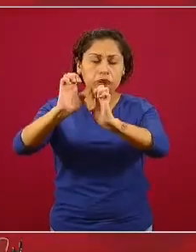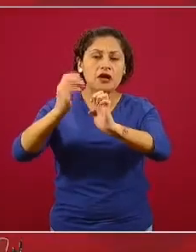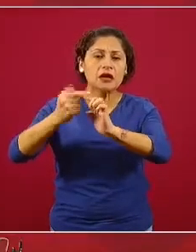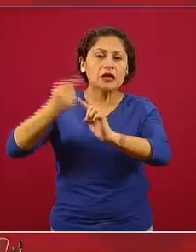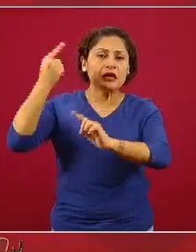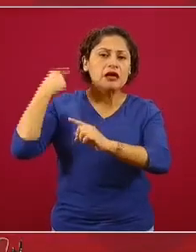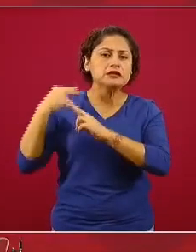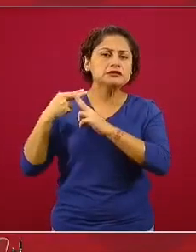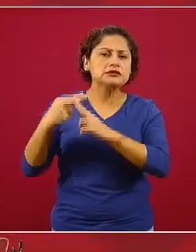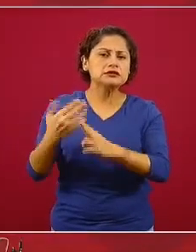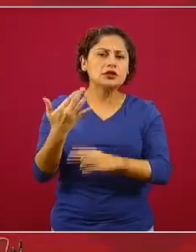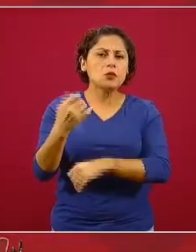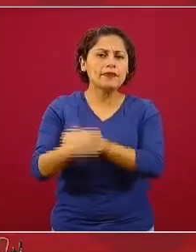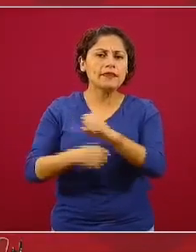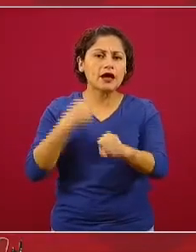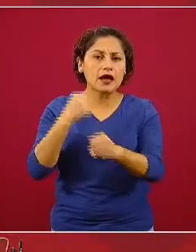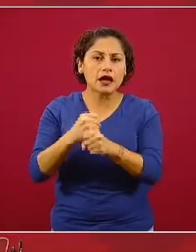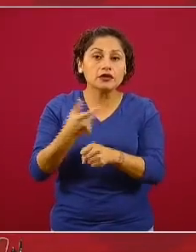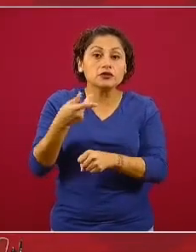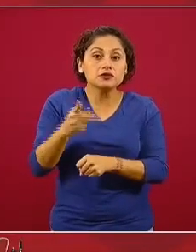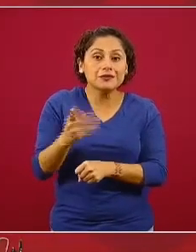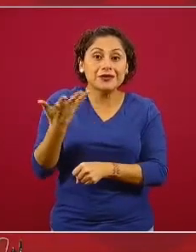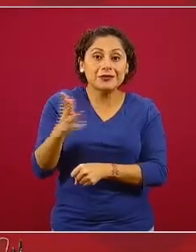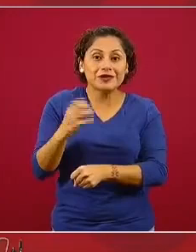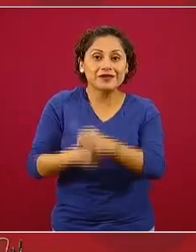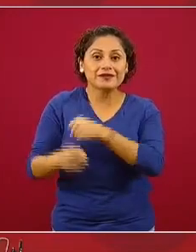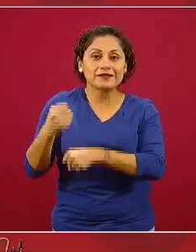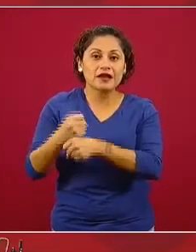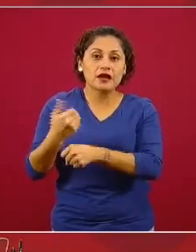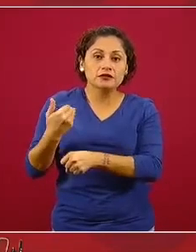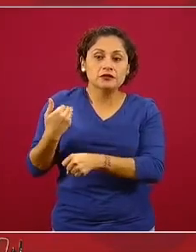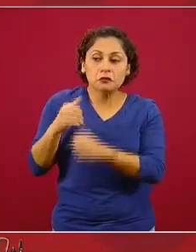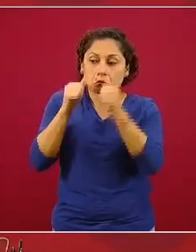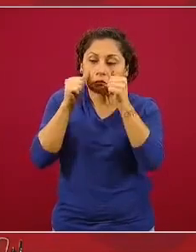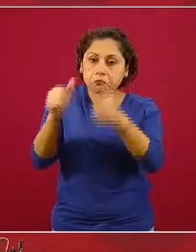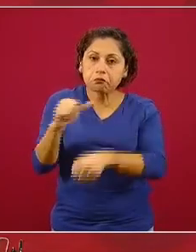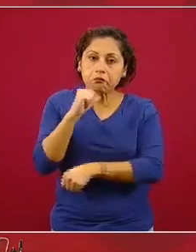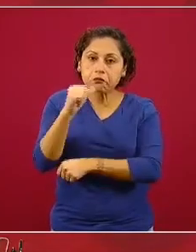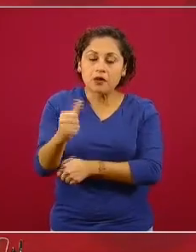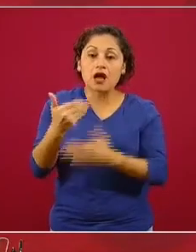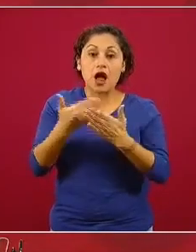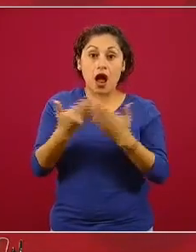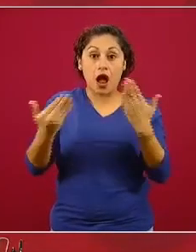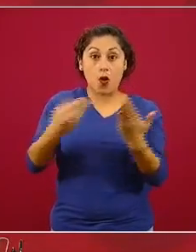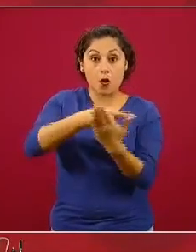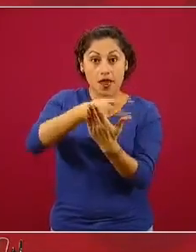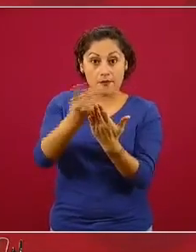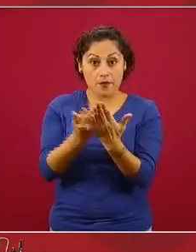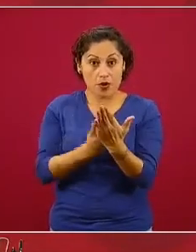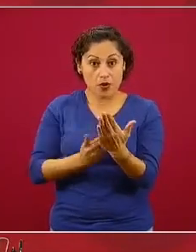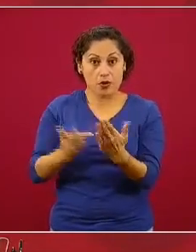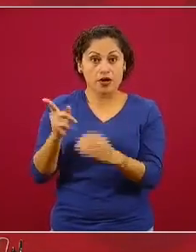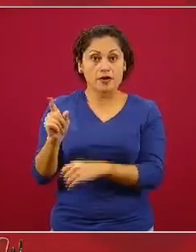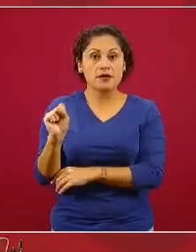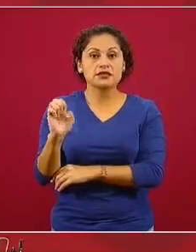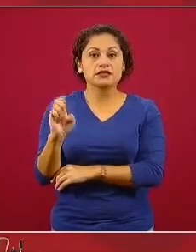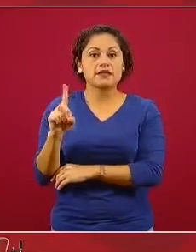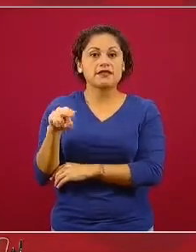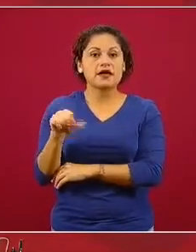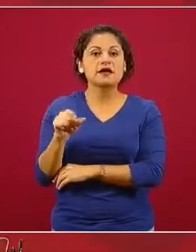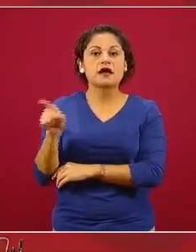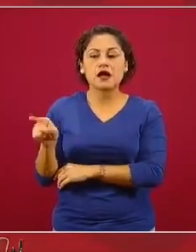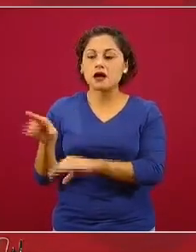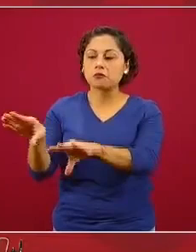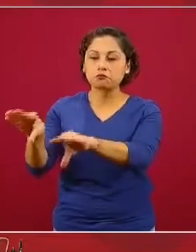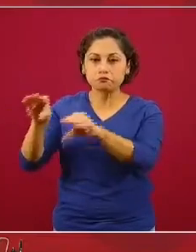abandonado. Y como parte de este programa, la Secretaría de la Defensa lo tomó en sus manos y en menos de cuatro semanas